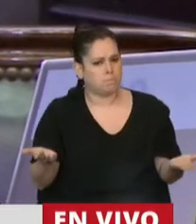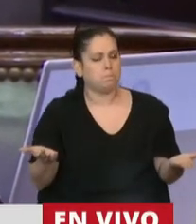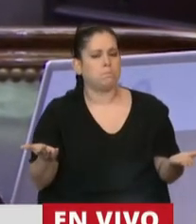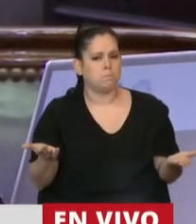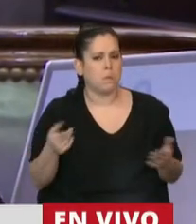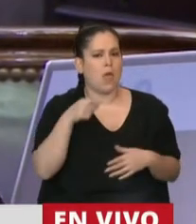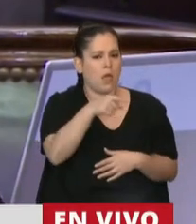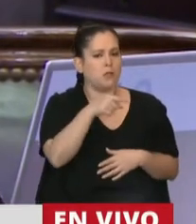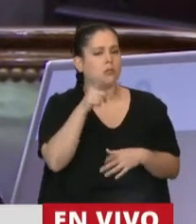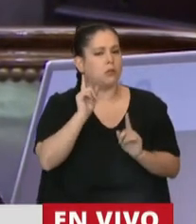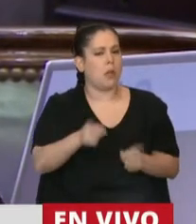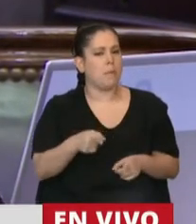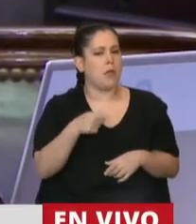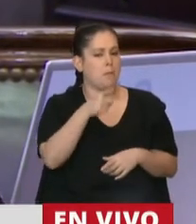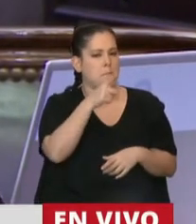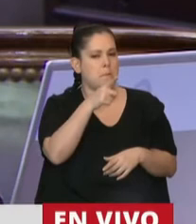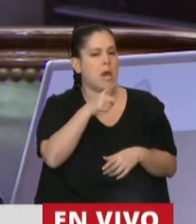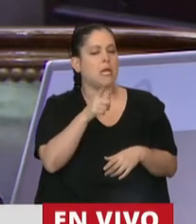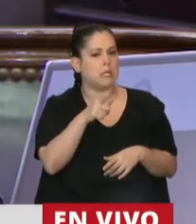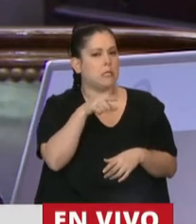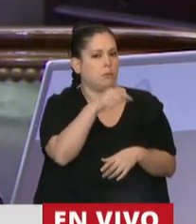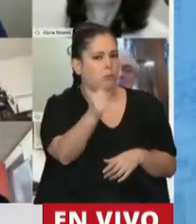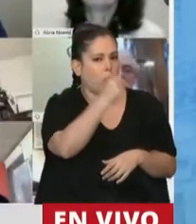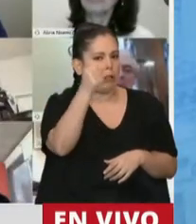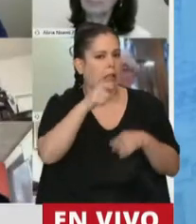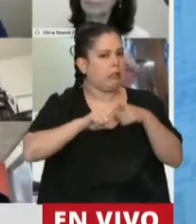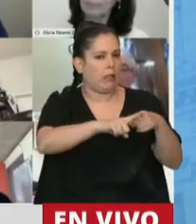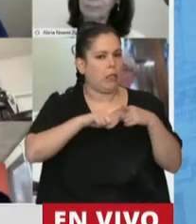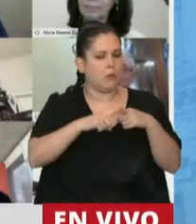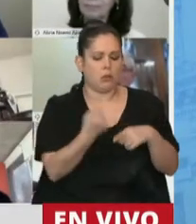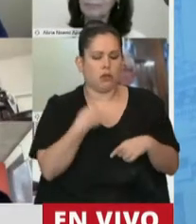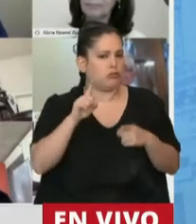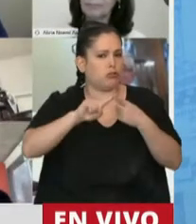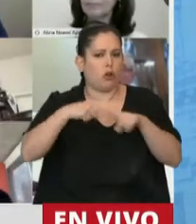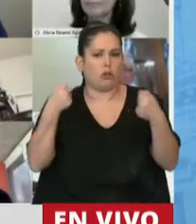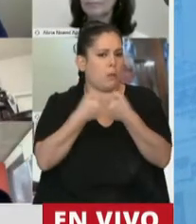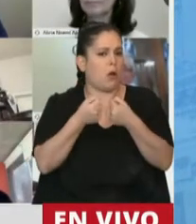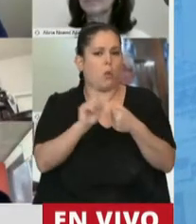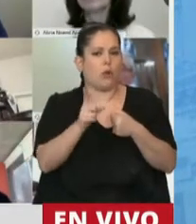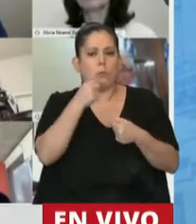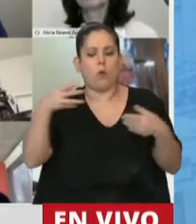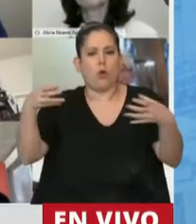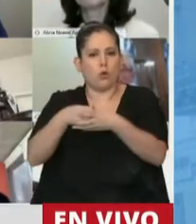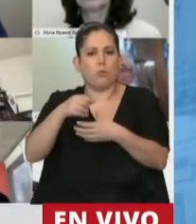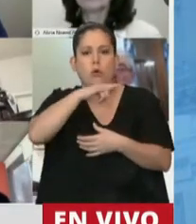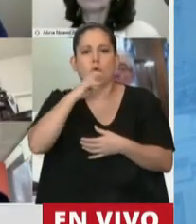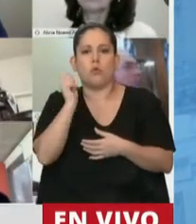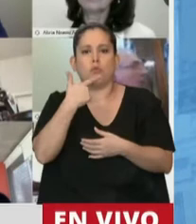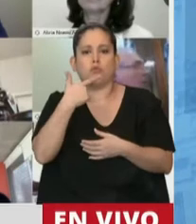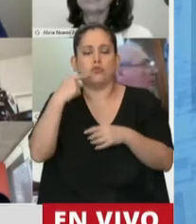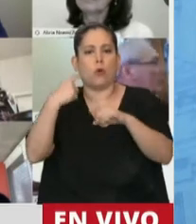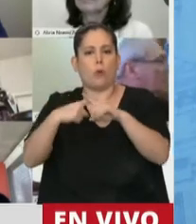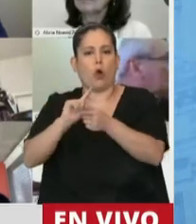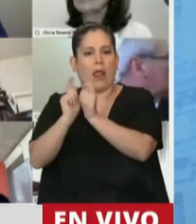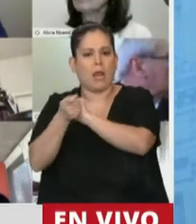ese es uno de los puntos que me parece central. Nosotros no compartimos lo que dijo Juntos por el Cambio en varios medios, escuché a varios